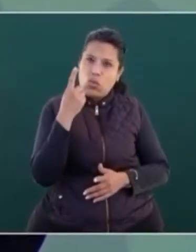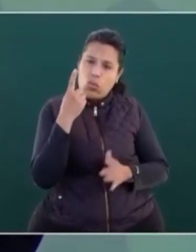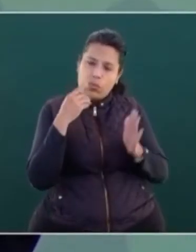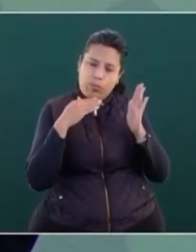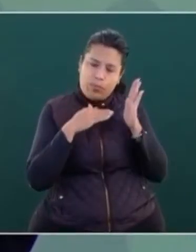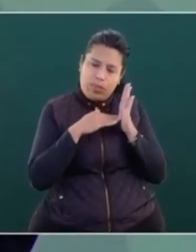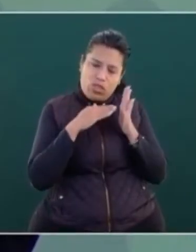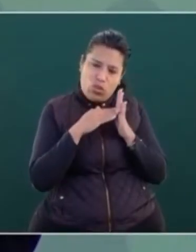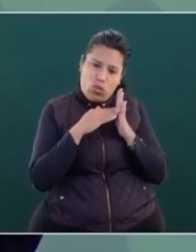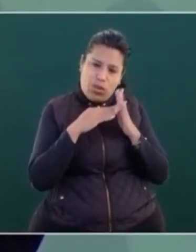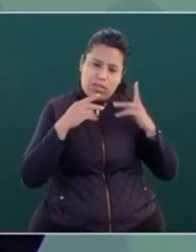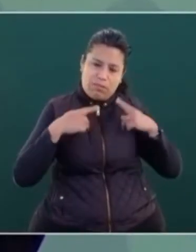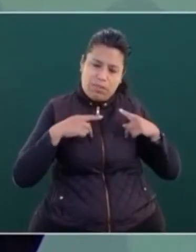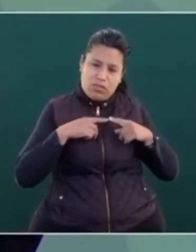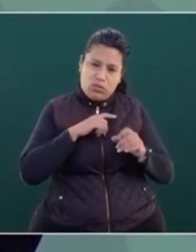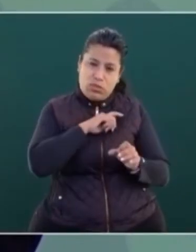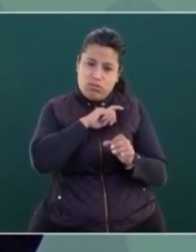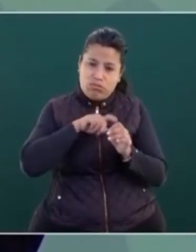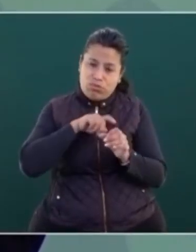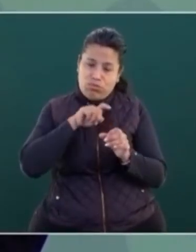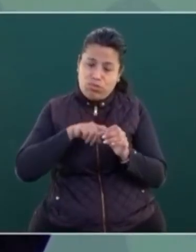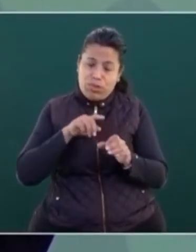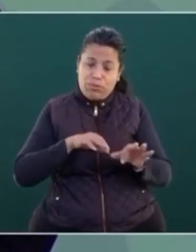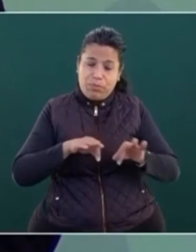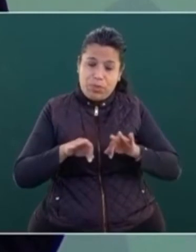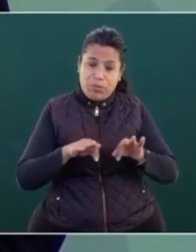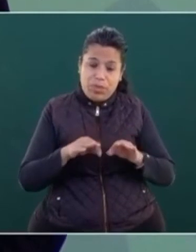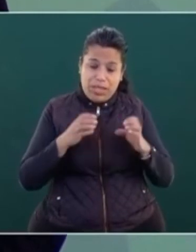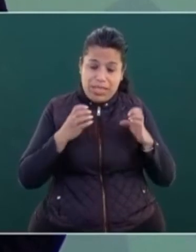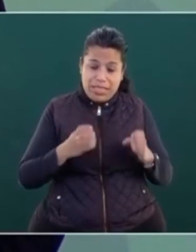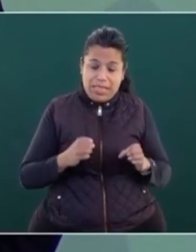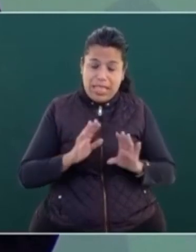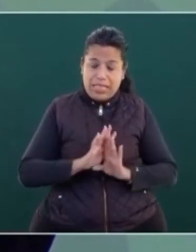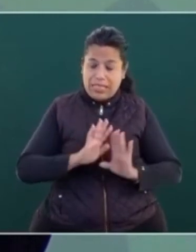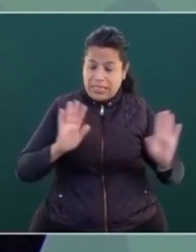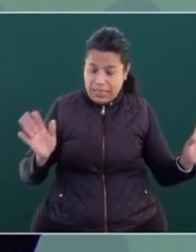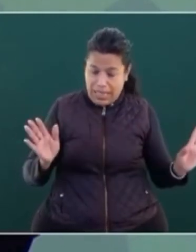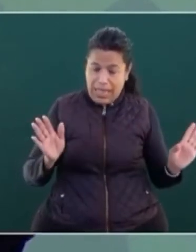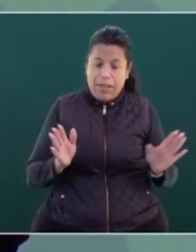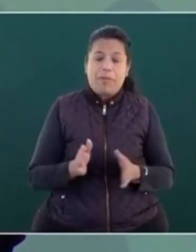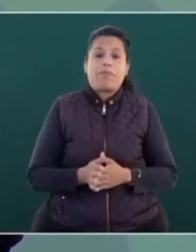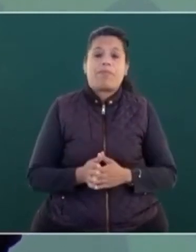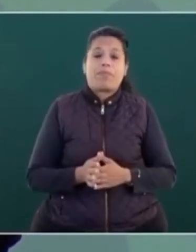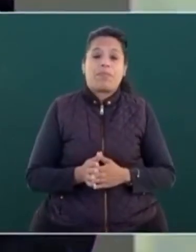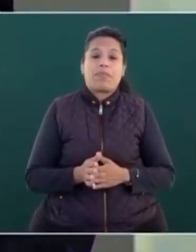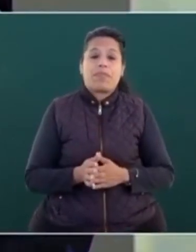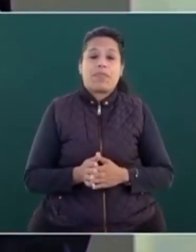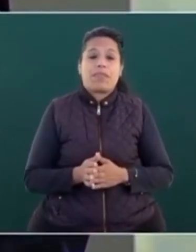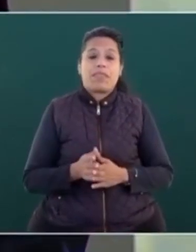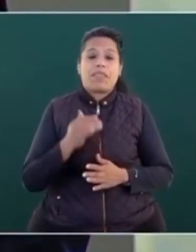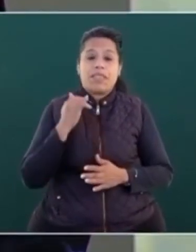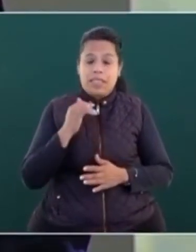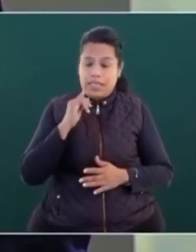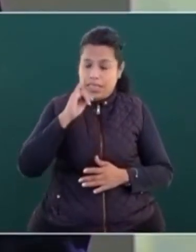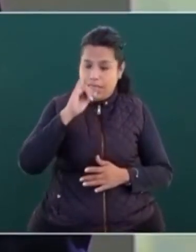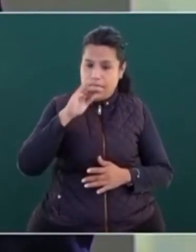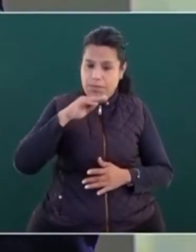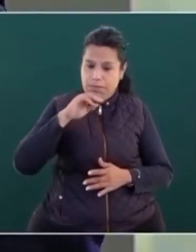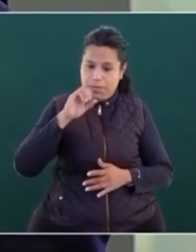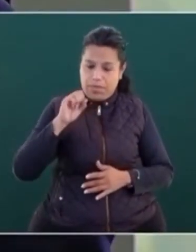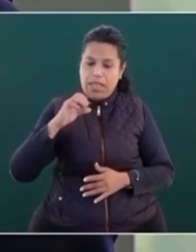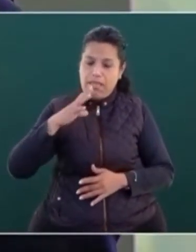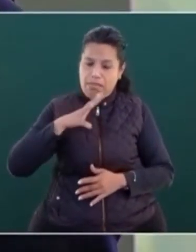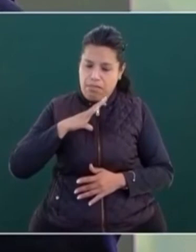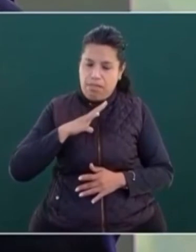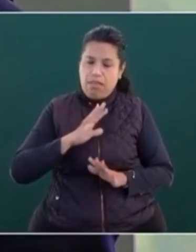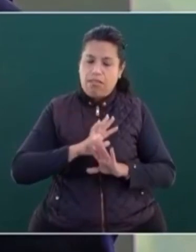de trabajadores inscritos en el Seguro Social. En